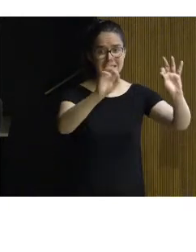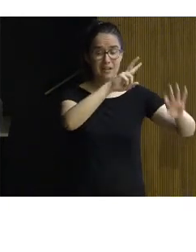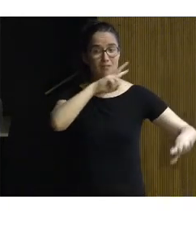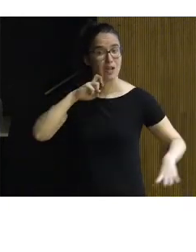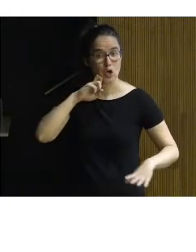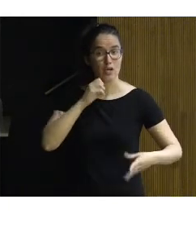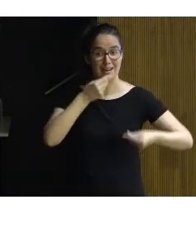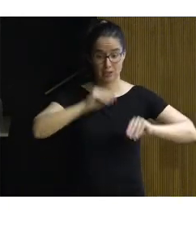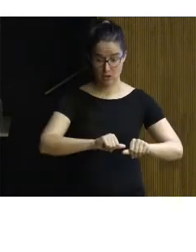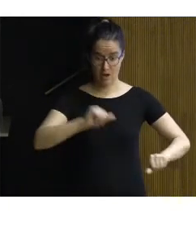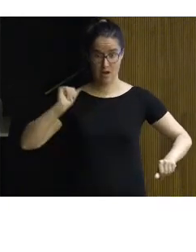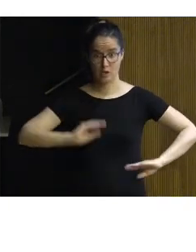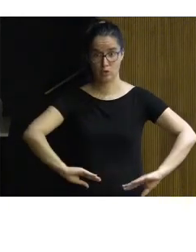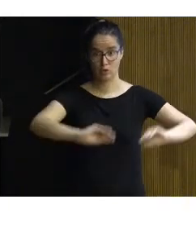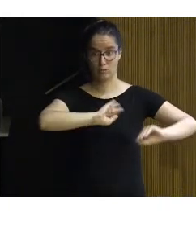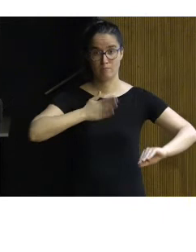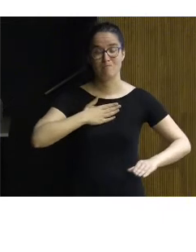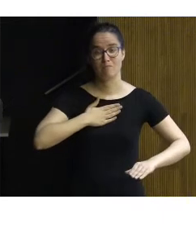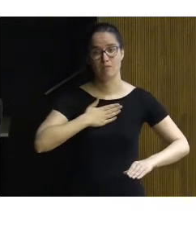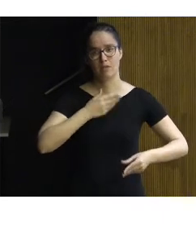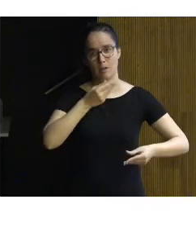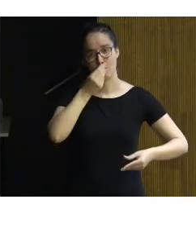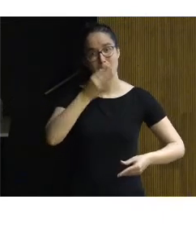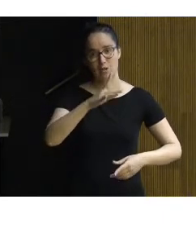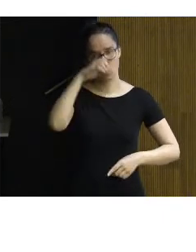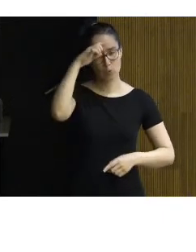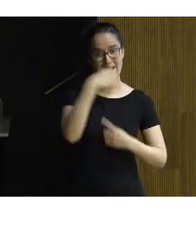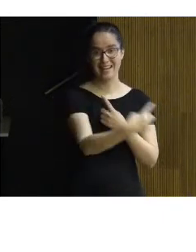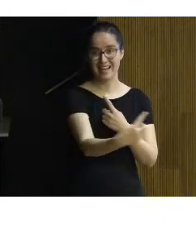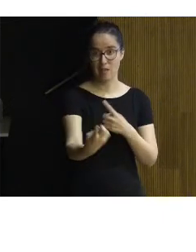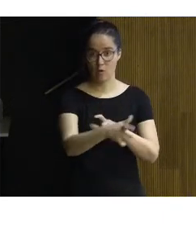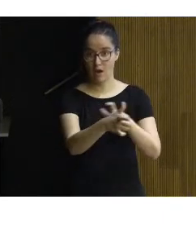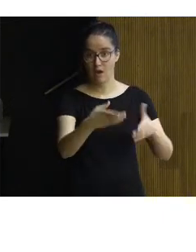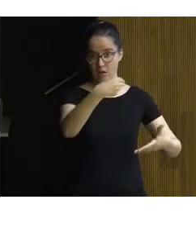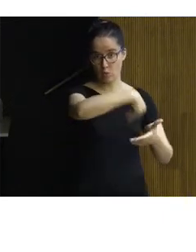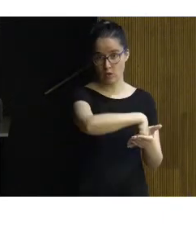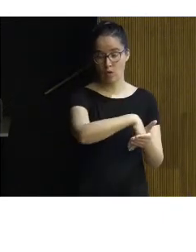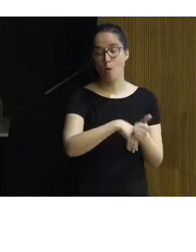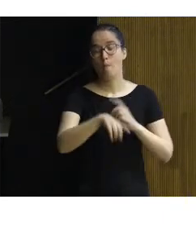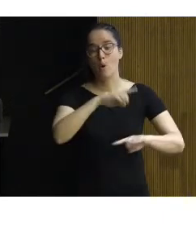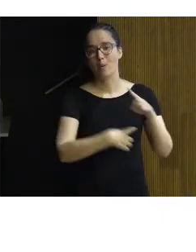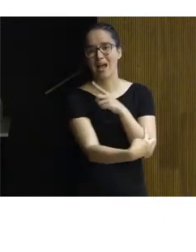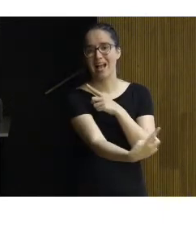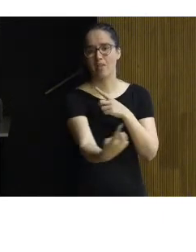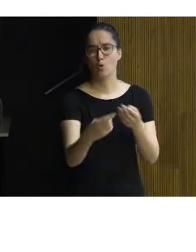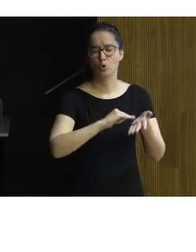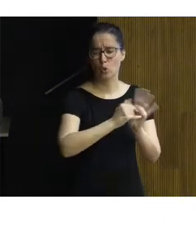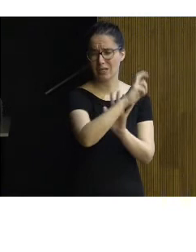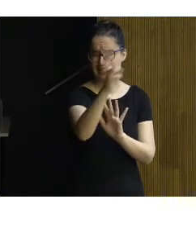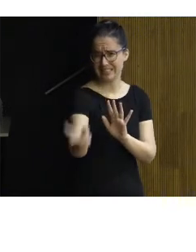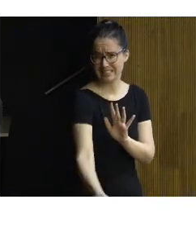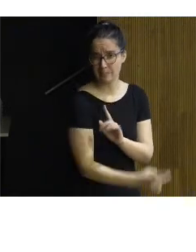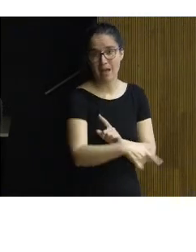cultural histórico del que es portador el bien cultural y cada una de las partes que lo conforman. Cada problema tiene muchas soluciones,